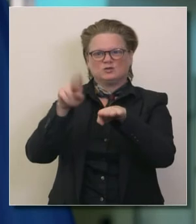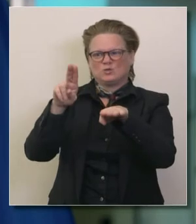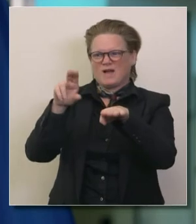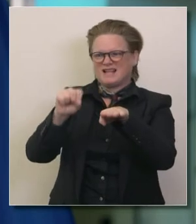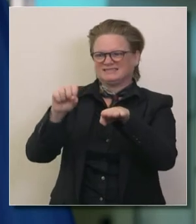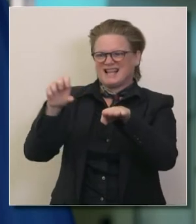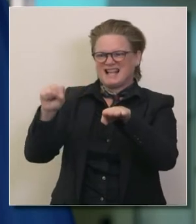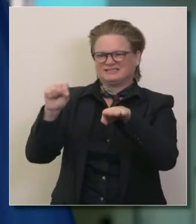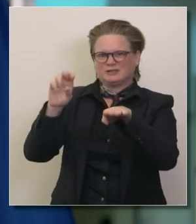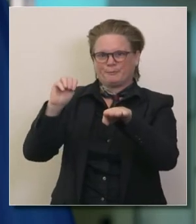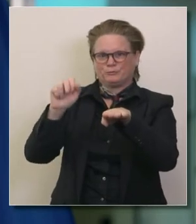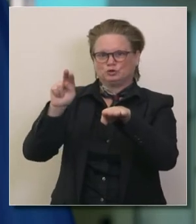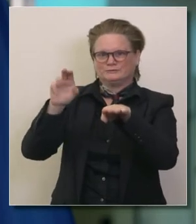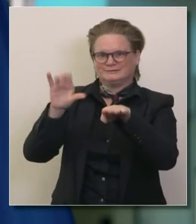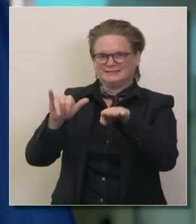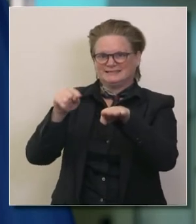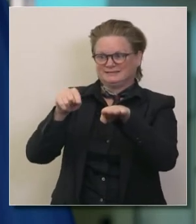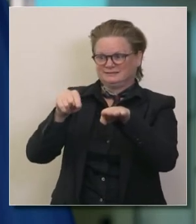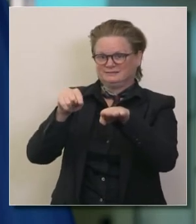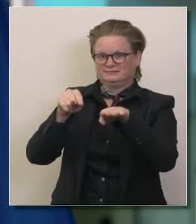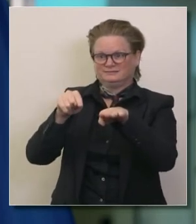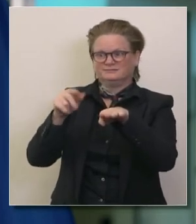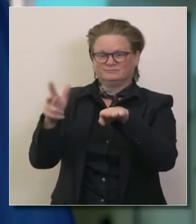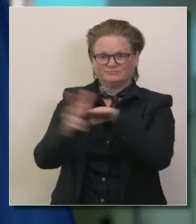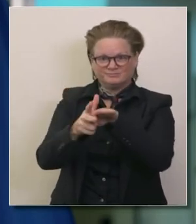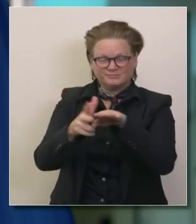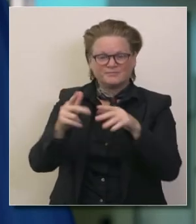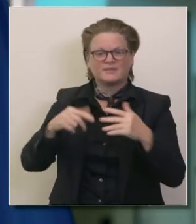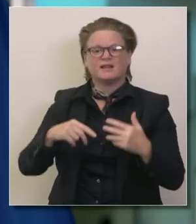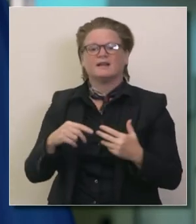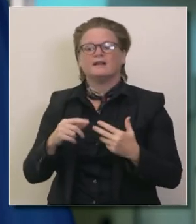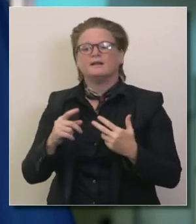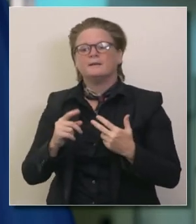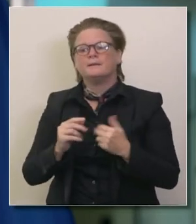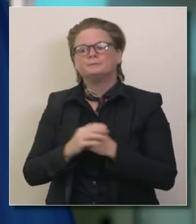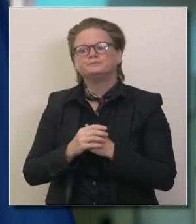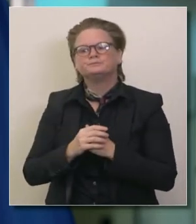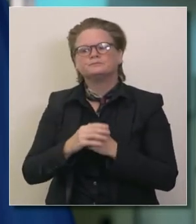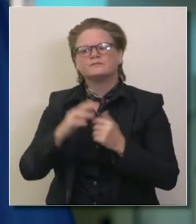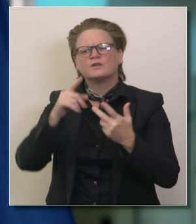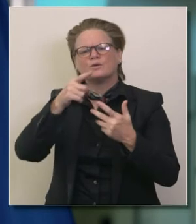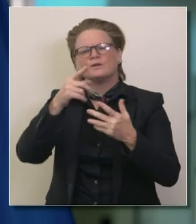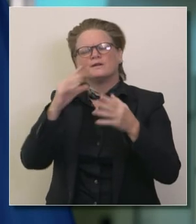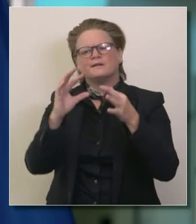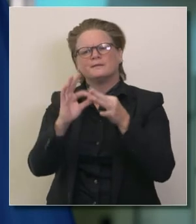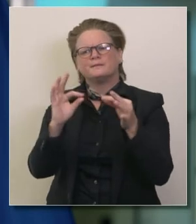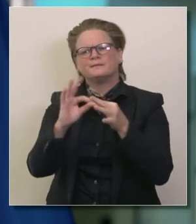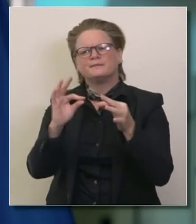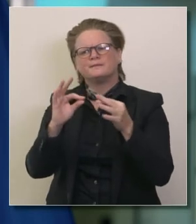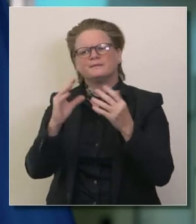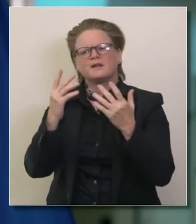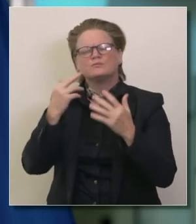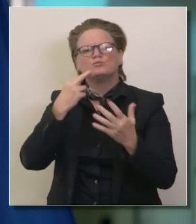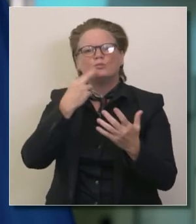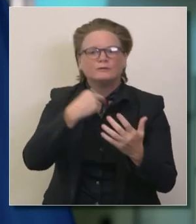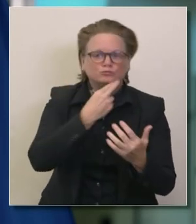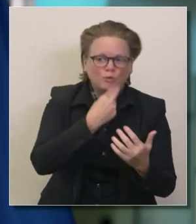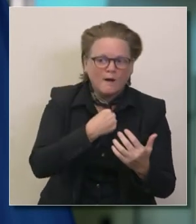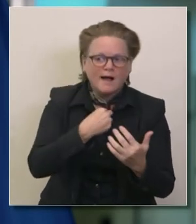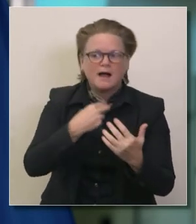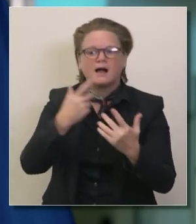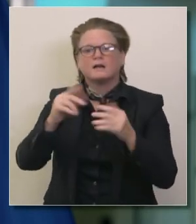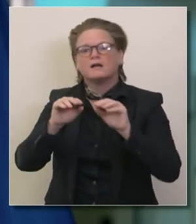órdenes se sienten frustradas porque no han visto pruebas suficientes que indican que los restaurantes con